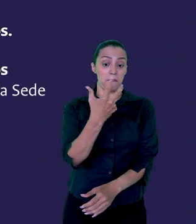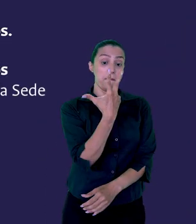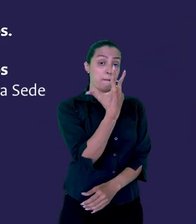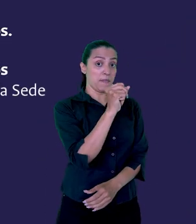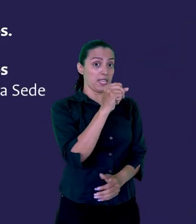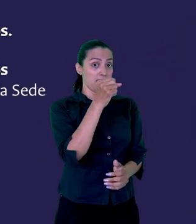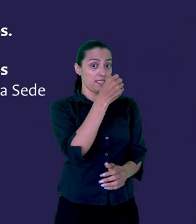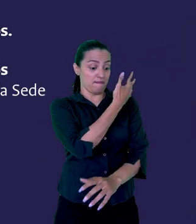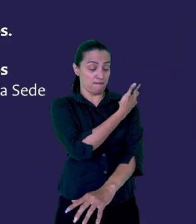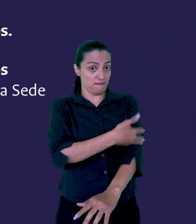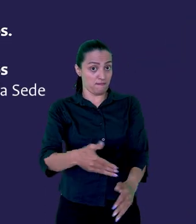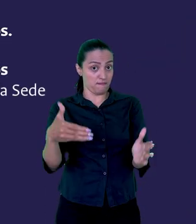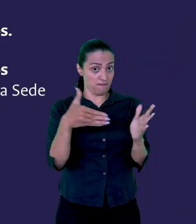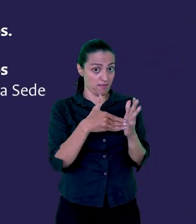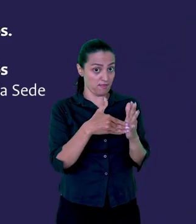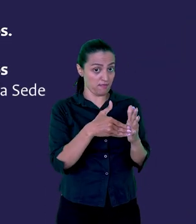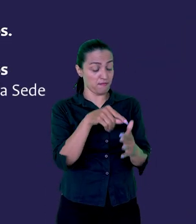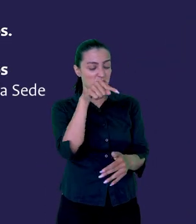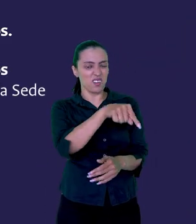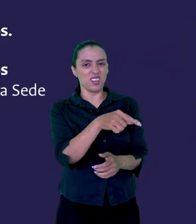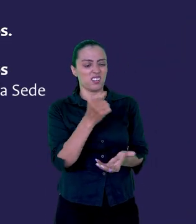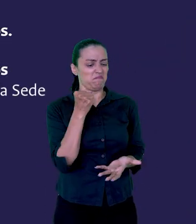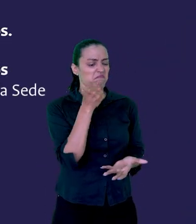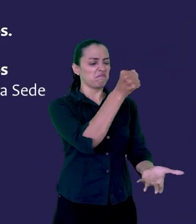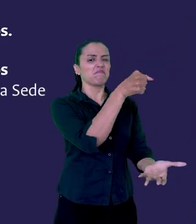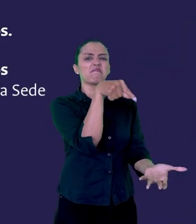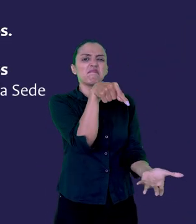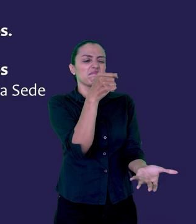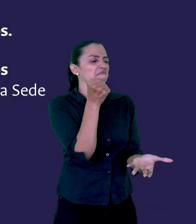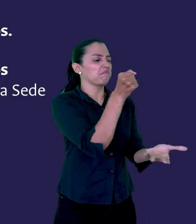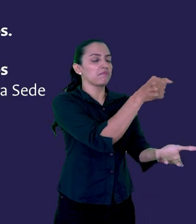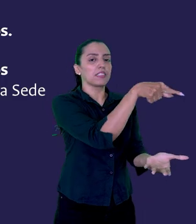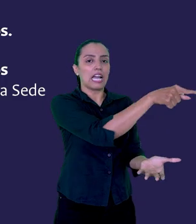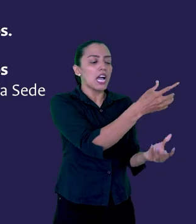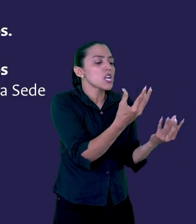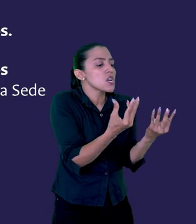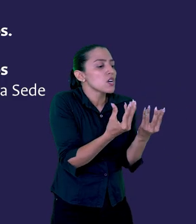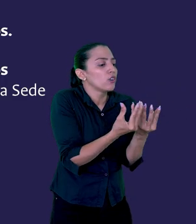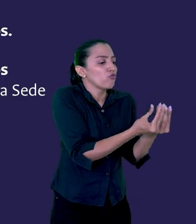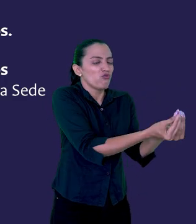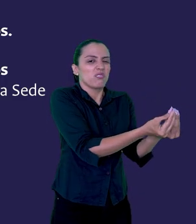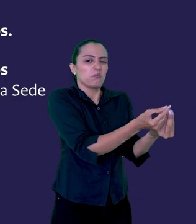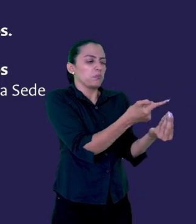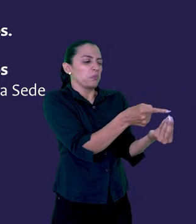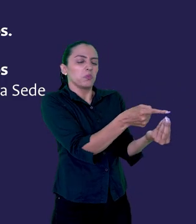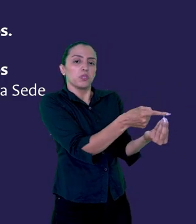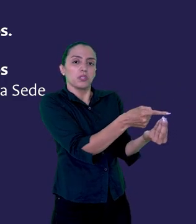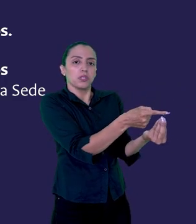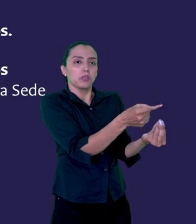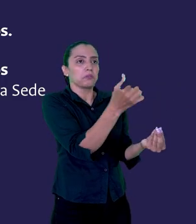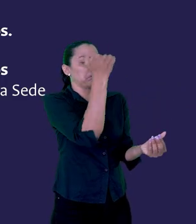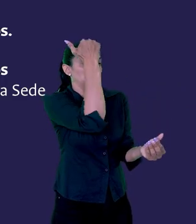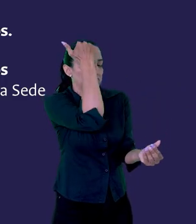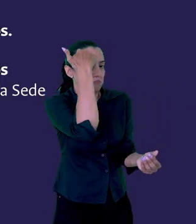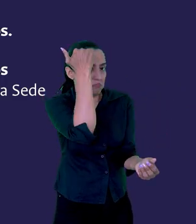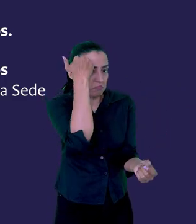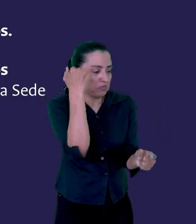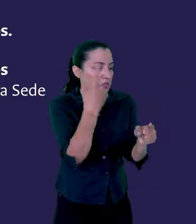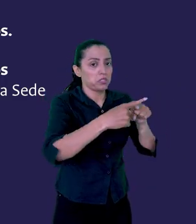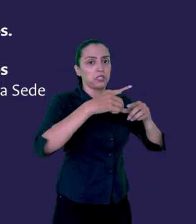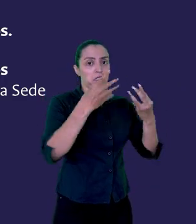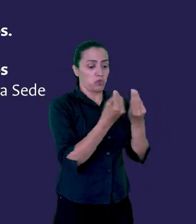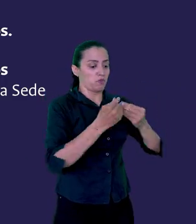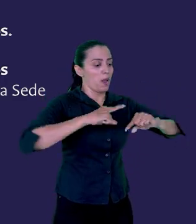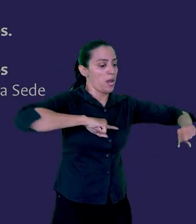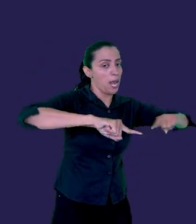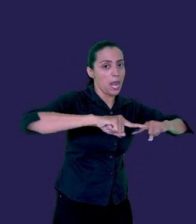al presupuesto de funcionamiento, que es todo lo que nos apalanca el funcionamiento de docentes, administrativos